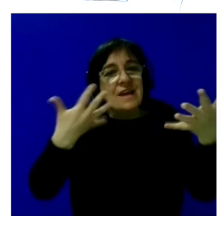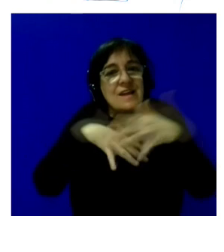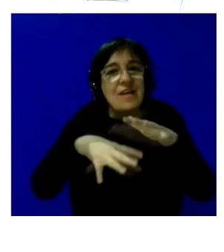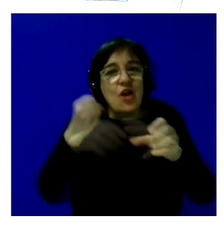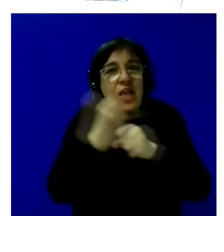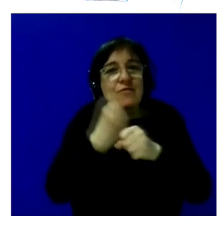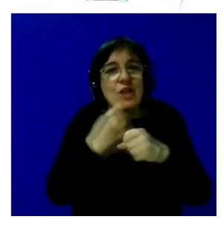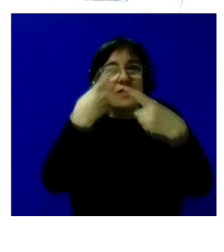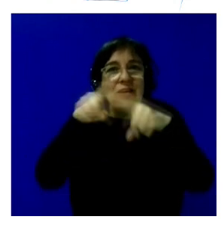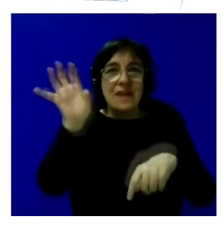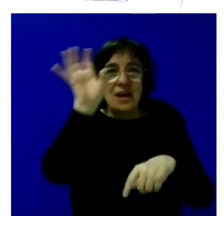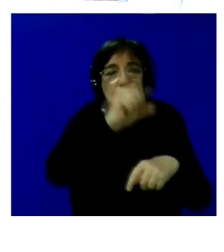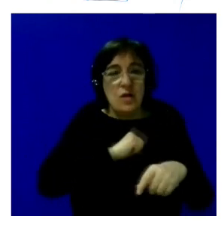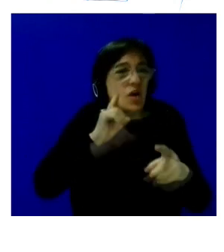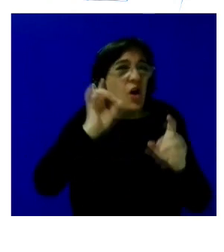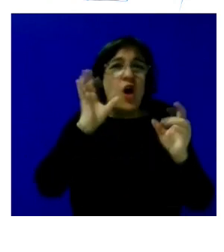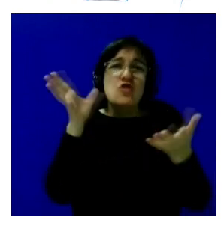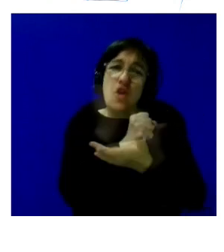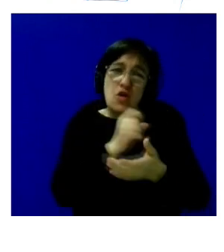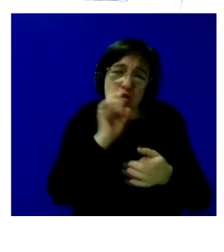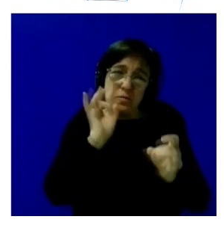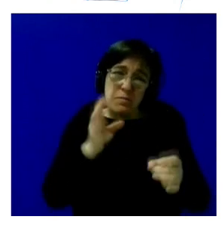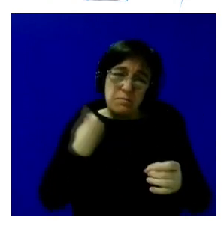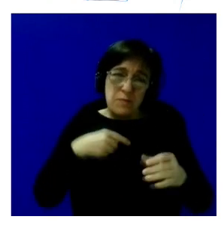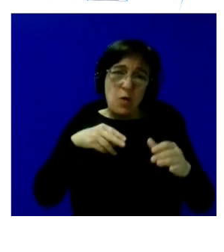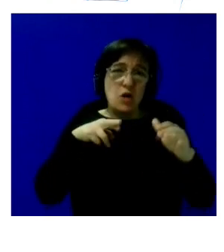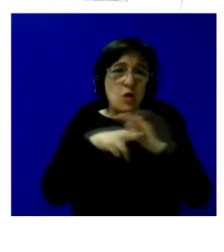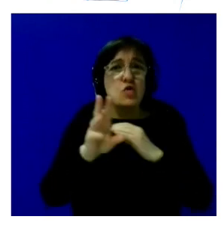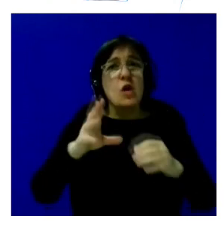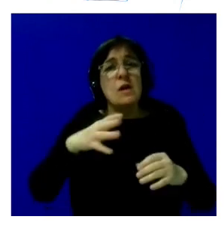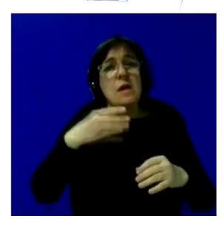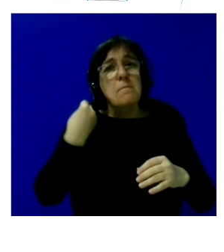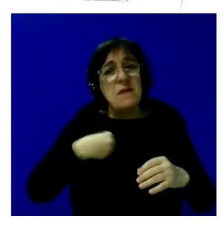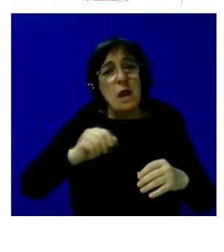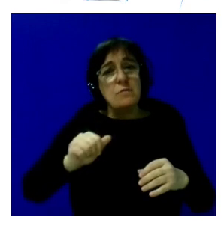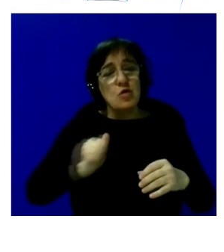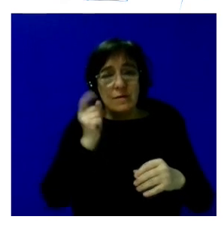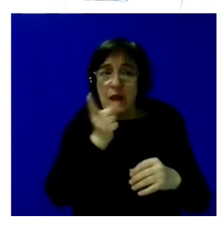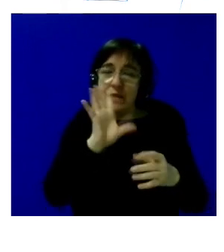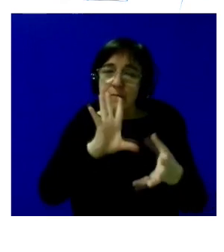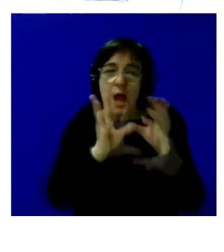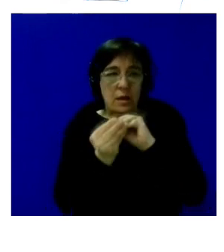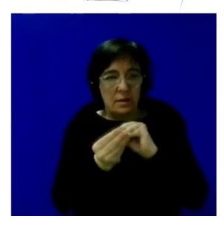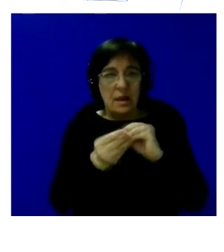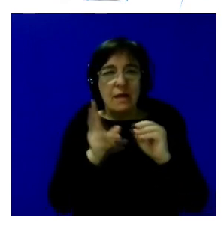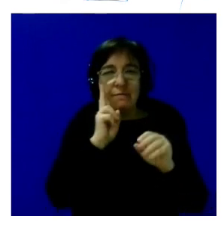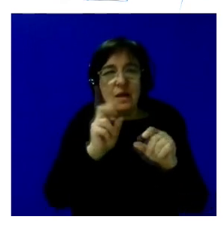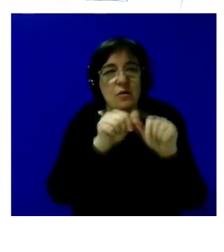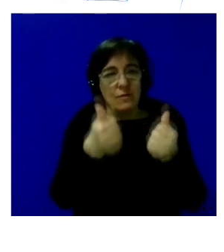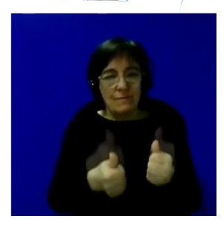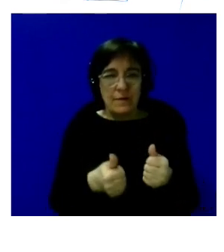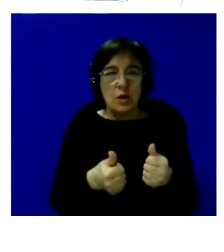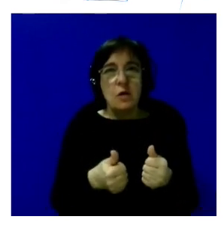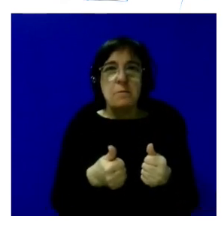no todos tienen los mismos recursos y las mismas posibilidades y eso habría que ajustarlo o verlo de una manera más